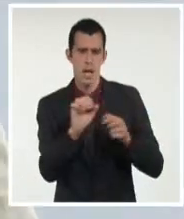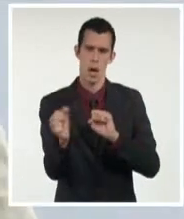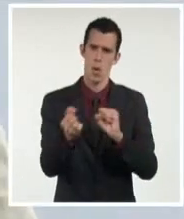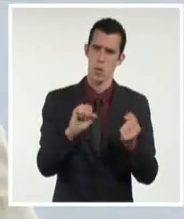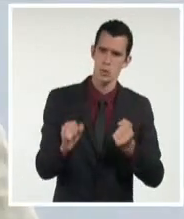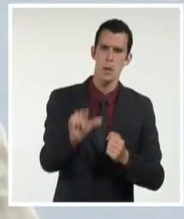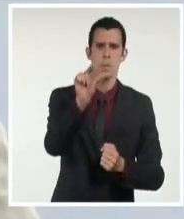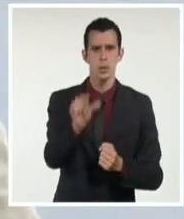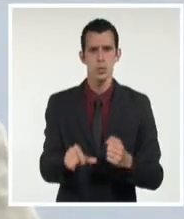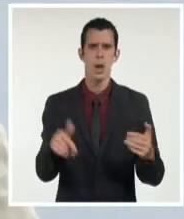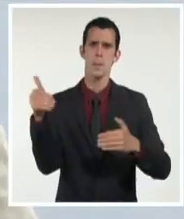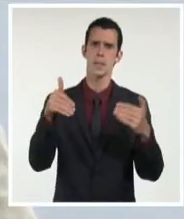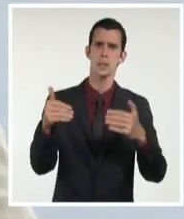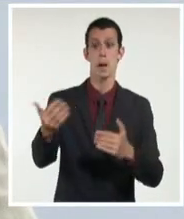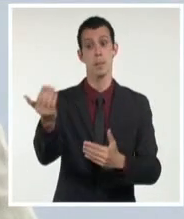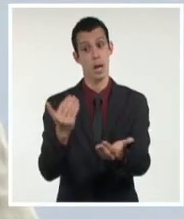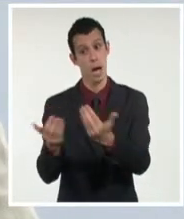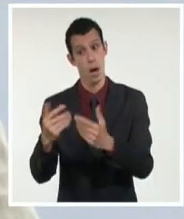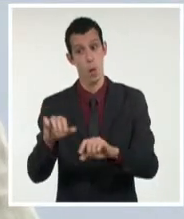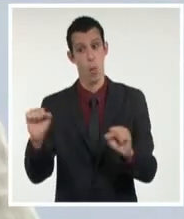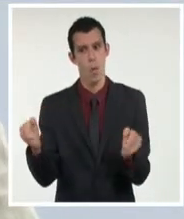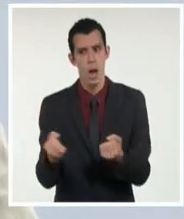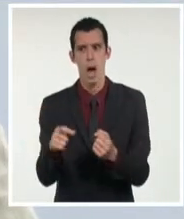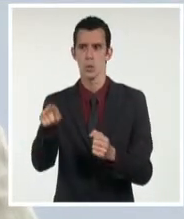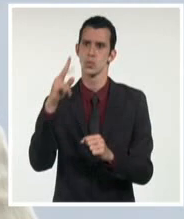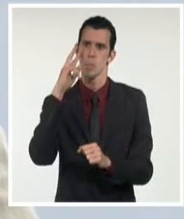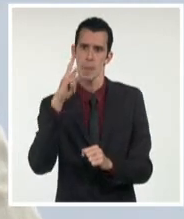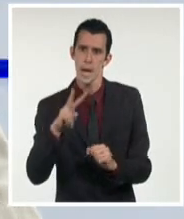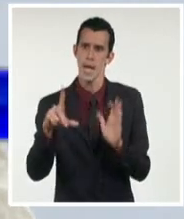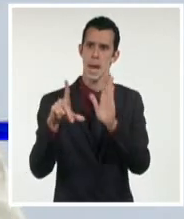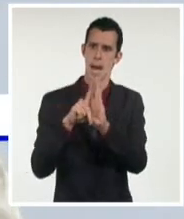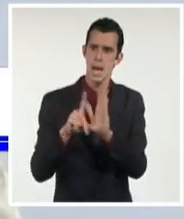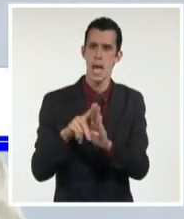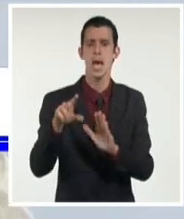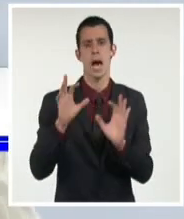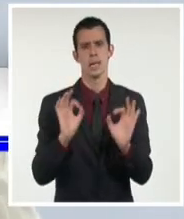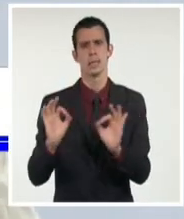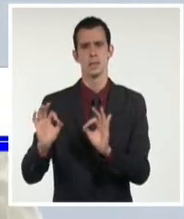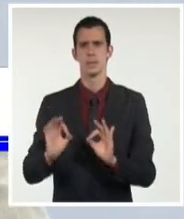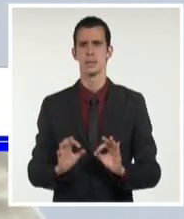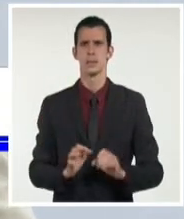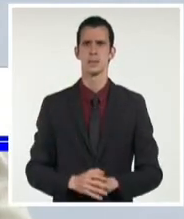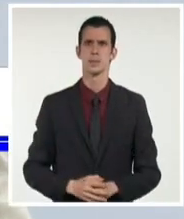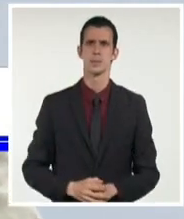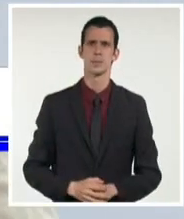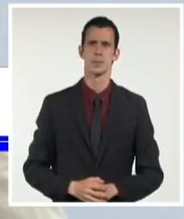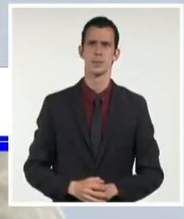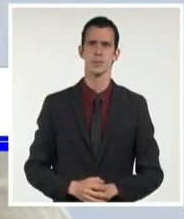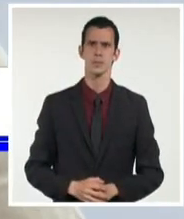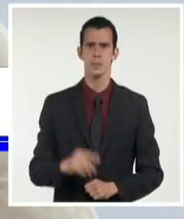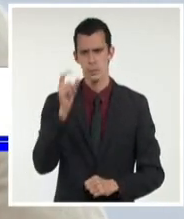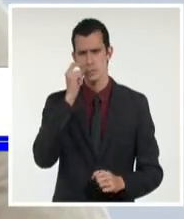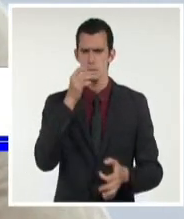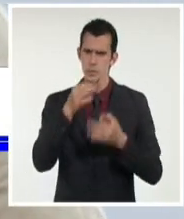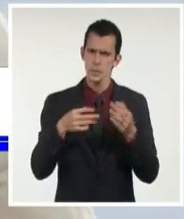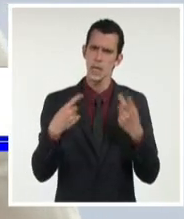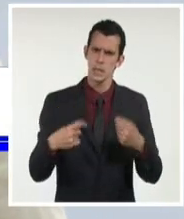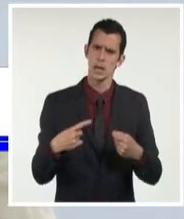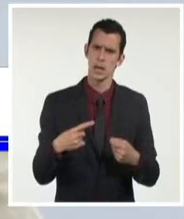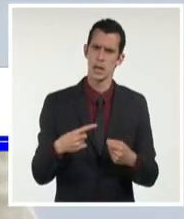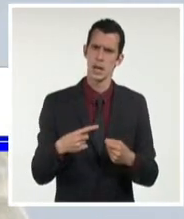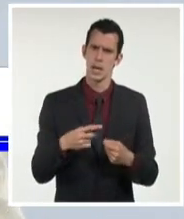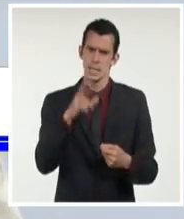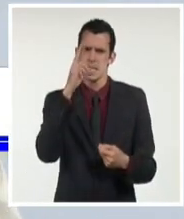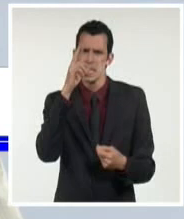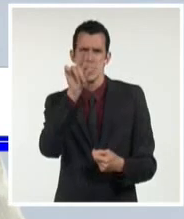esta ley. Donde nuestra función principal se dedica en controlar, verificar y a su vez apoyar